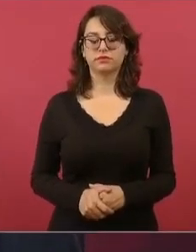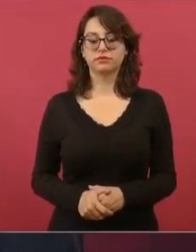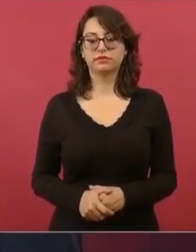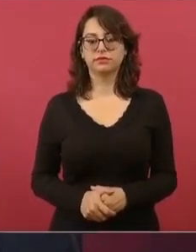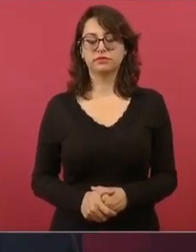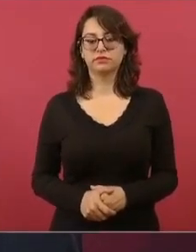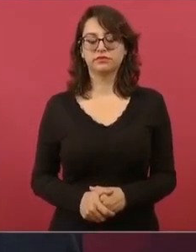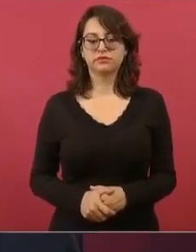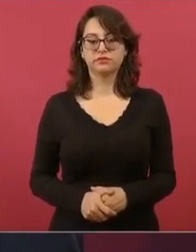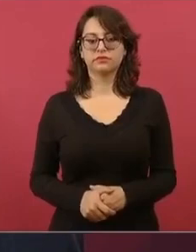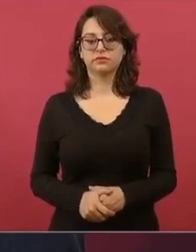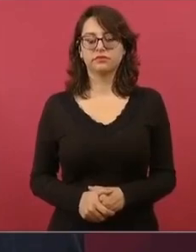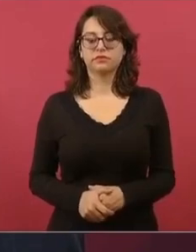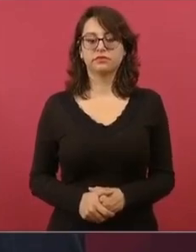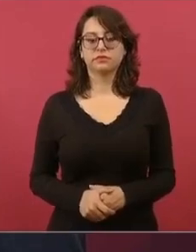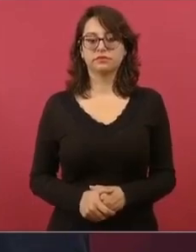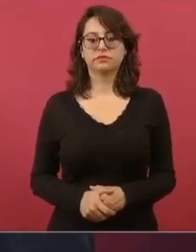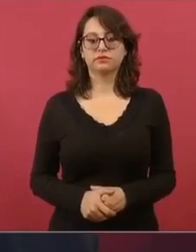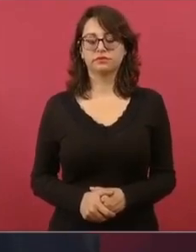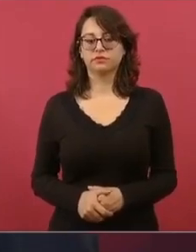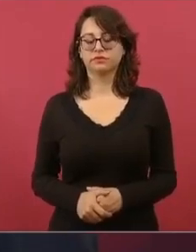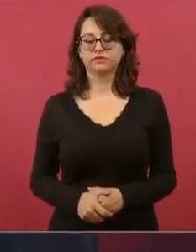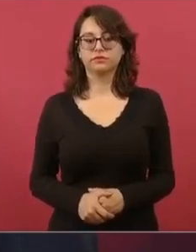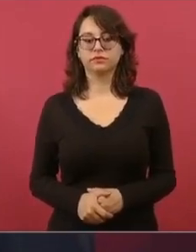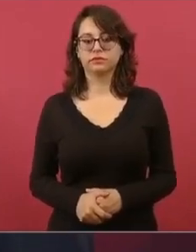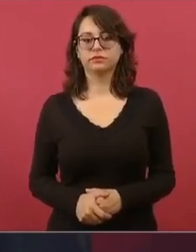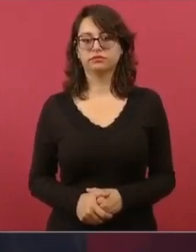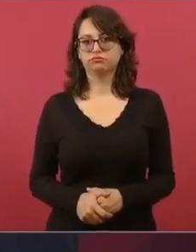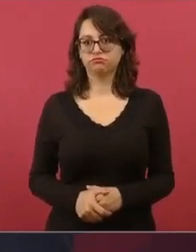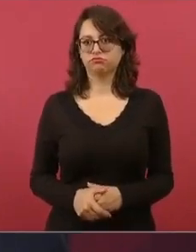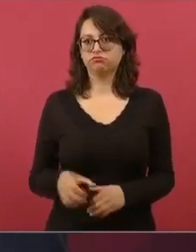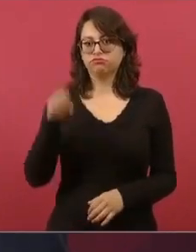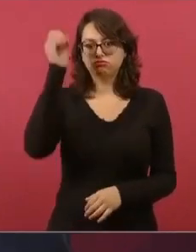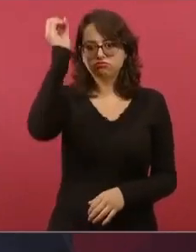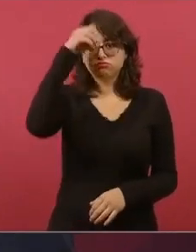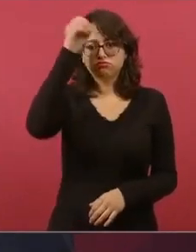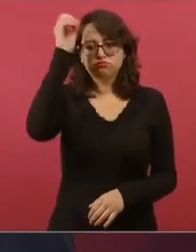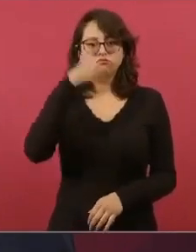opinión y entrando al debate